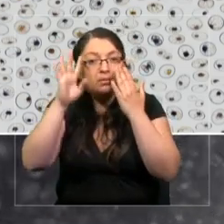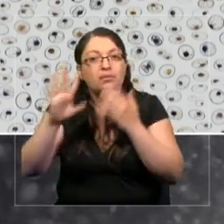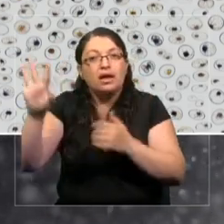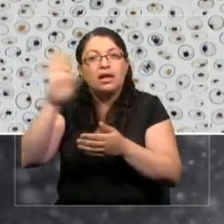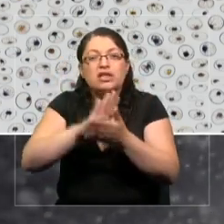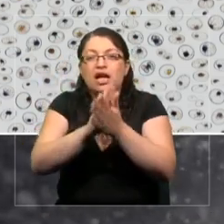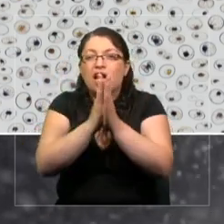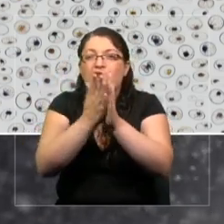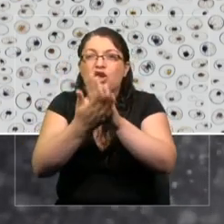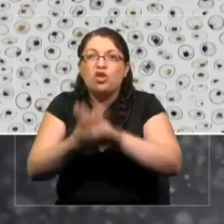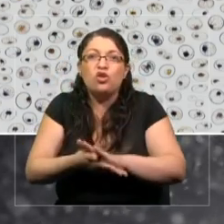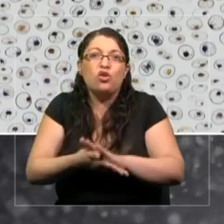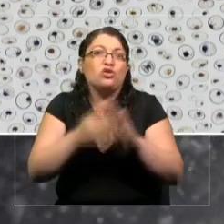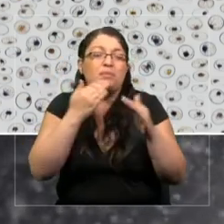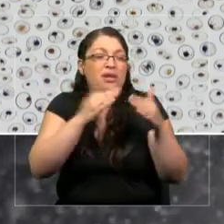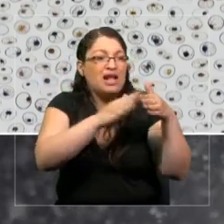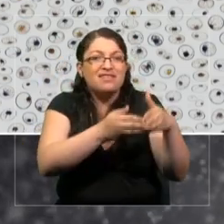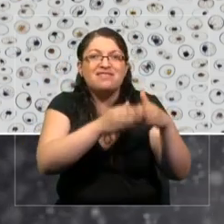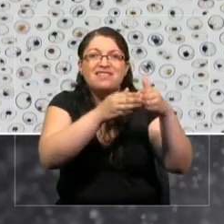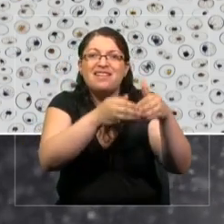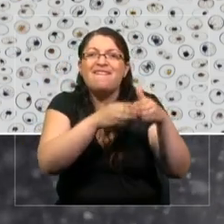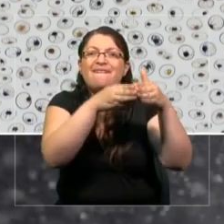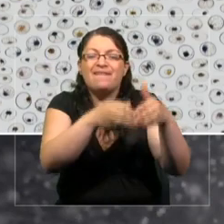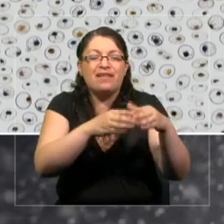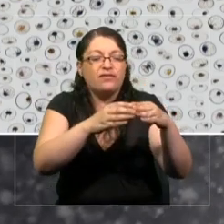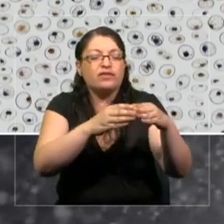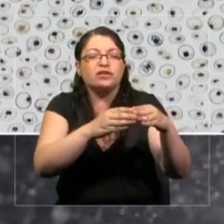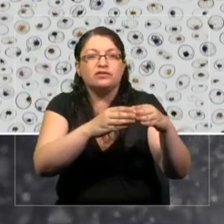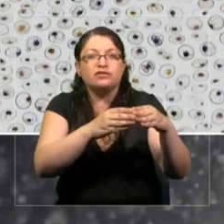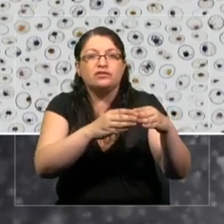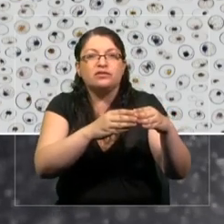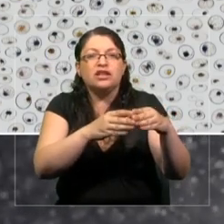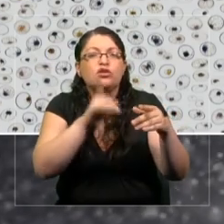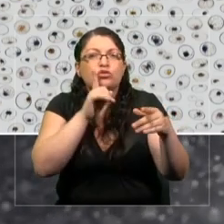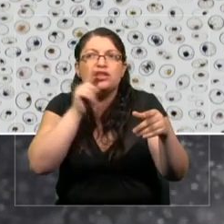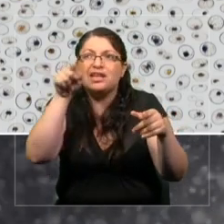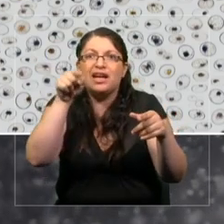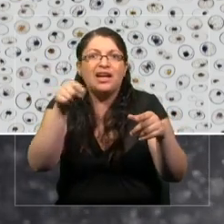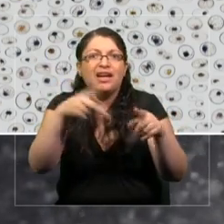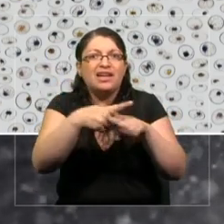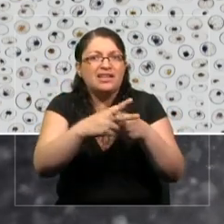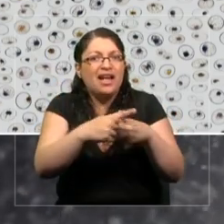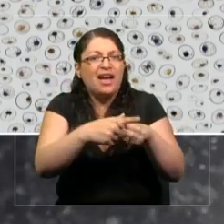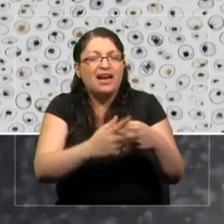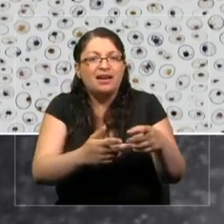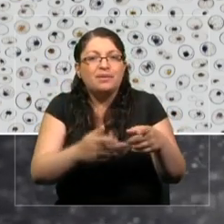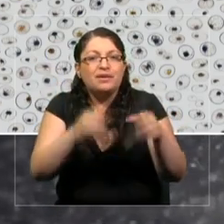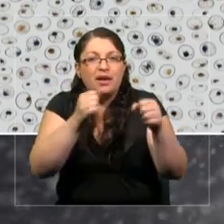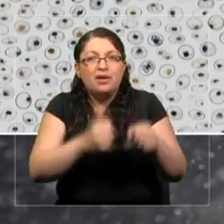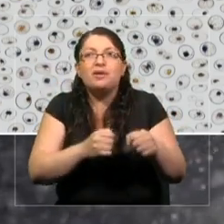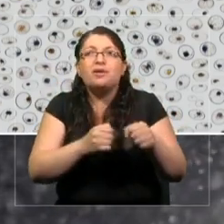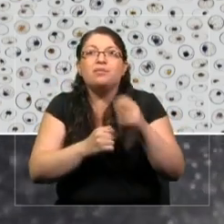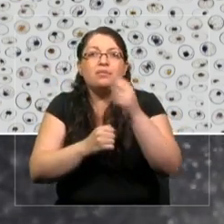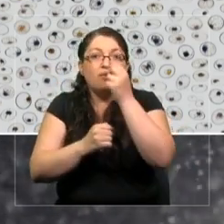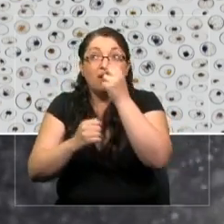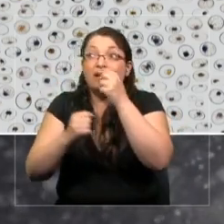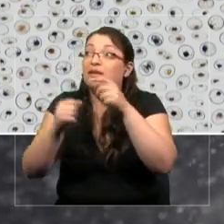naves de carga tuvieran estos instrumentos y pudieran inyectar, tomar estas